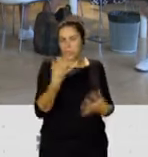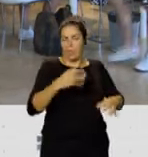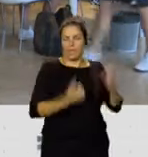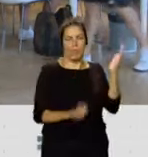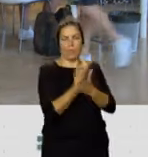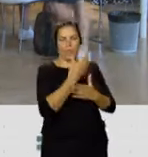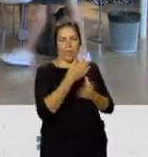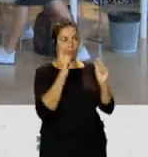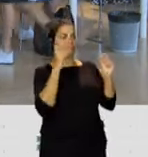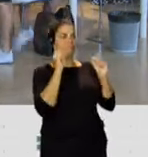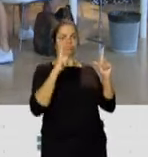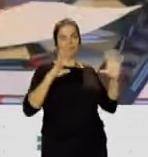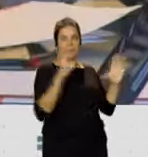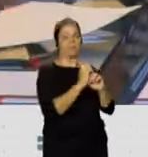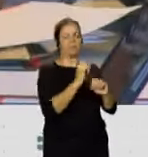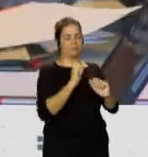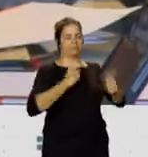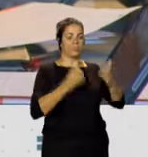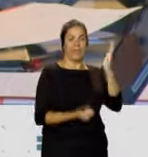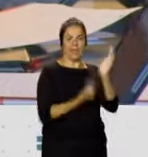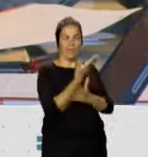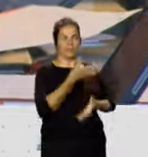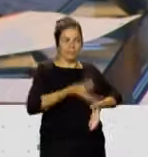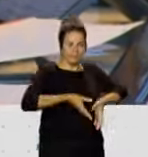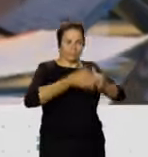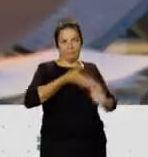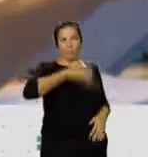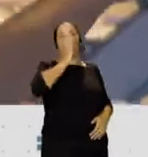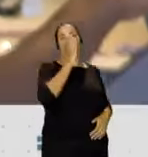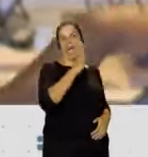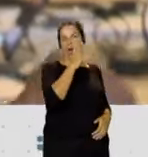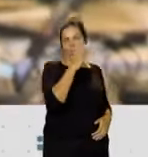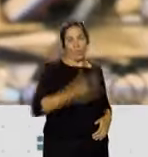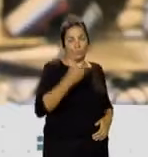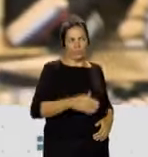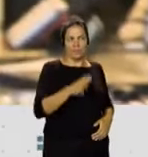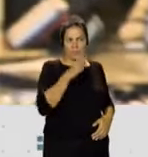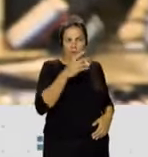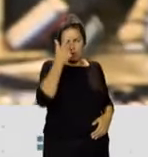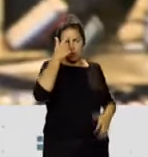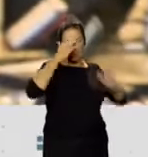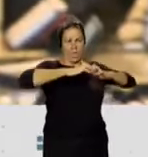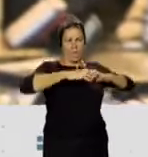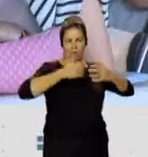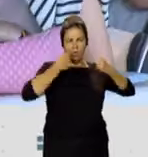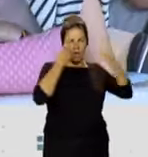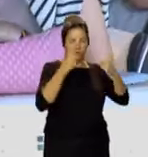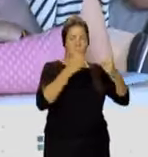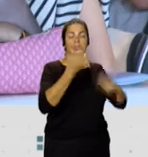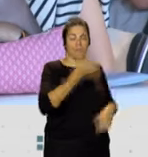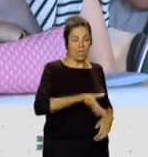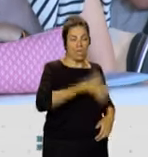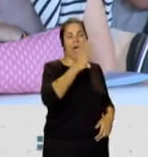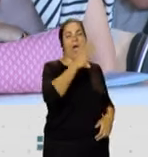importante porque el cerebro consume mucha agua, y más cuando está en un estado de esfuerzo mental. Entonces, te hidratas bien, un